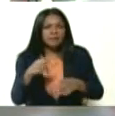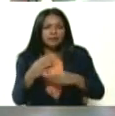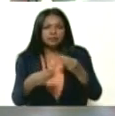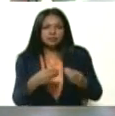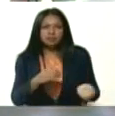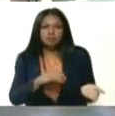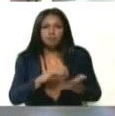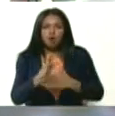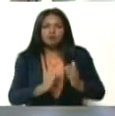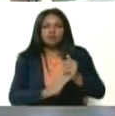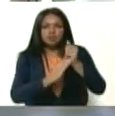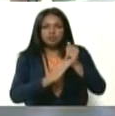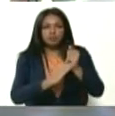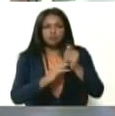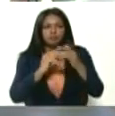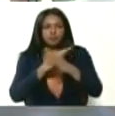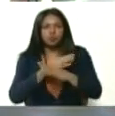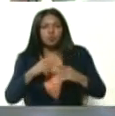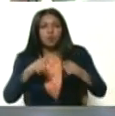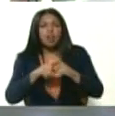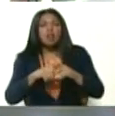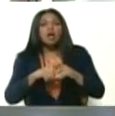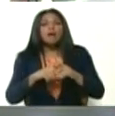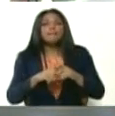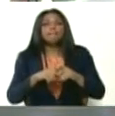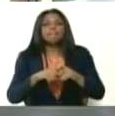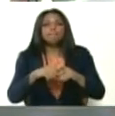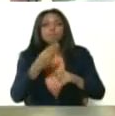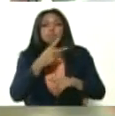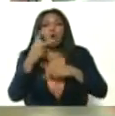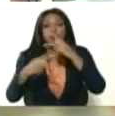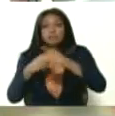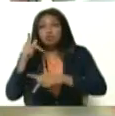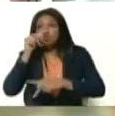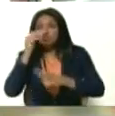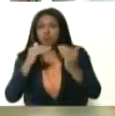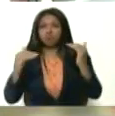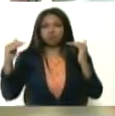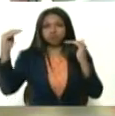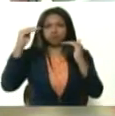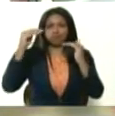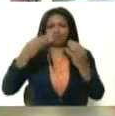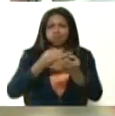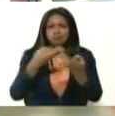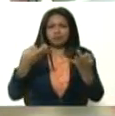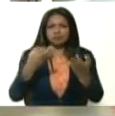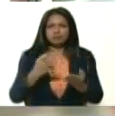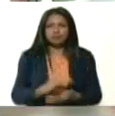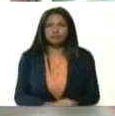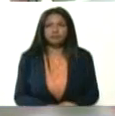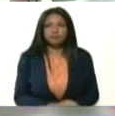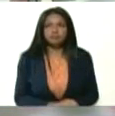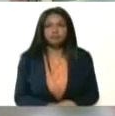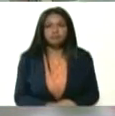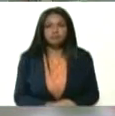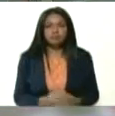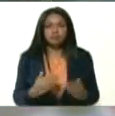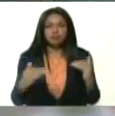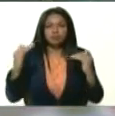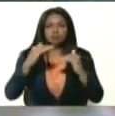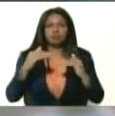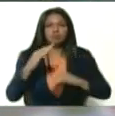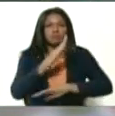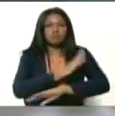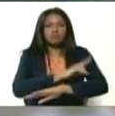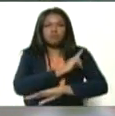sacar del liderazgo y del juego político democrático a un líder de la talla, de la altura y de la fortaleza